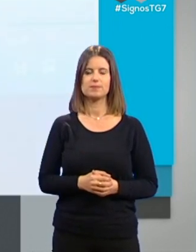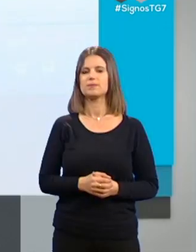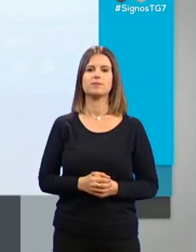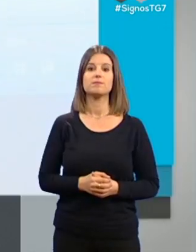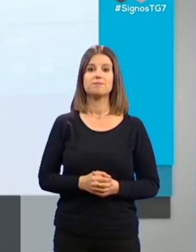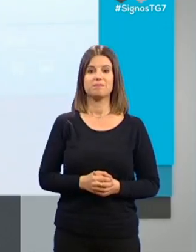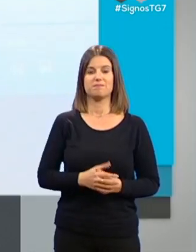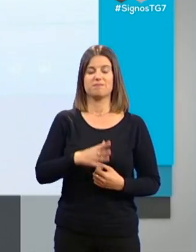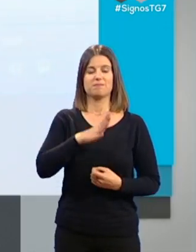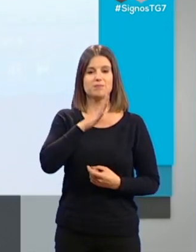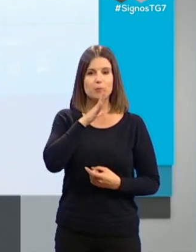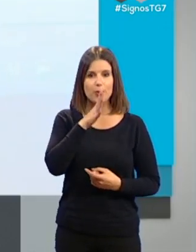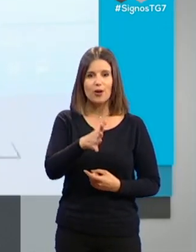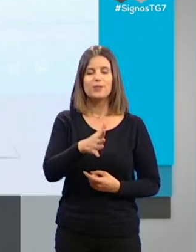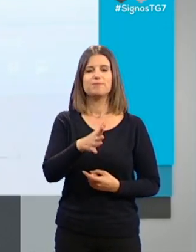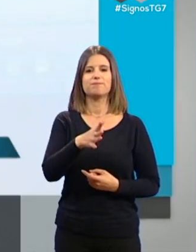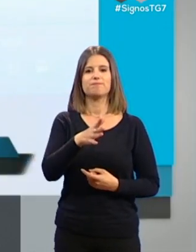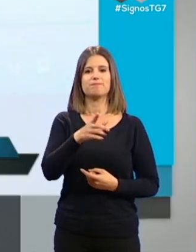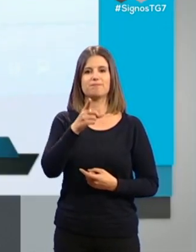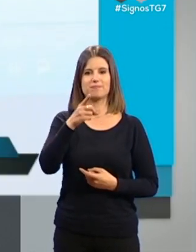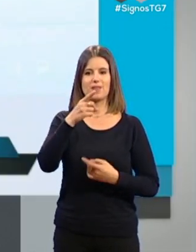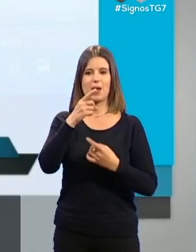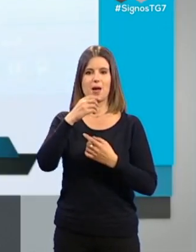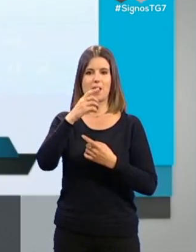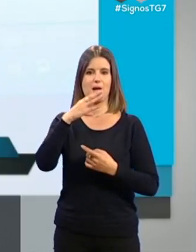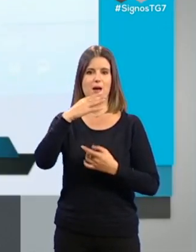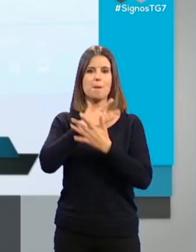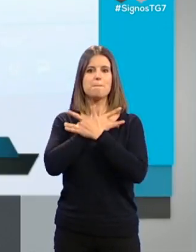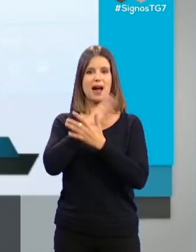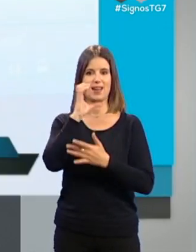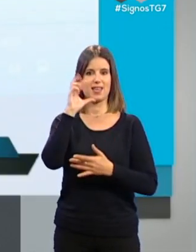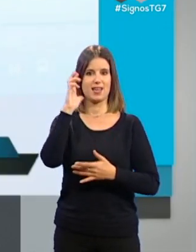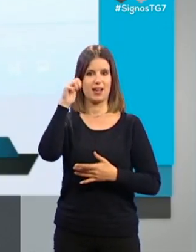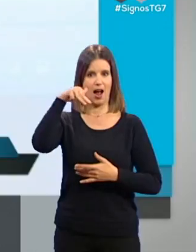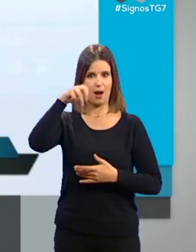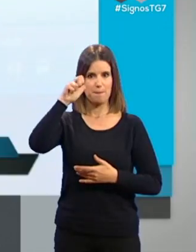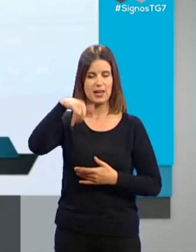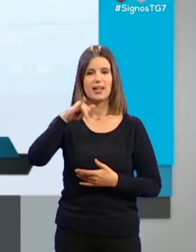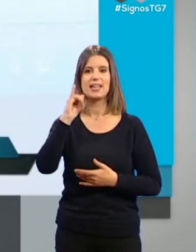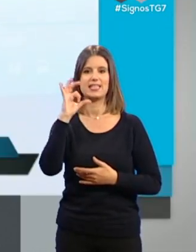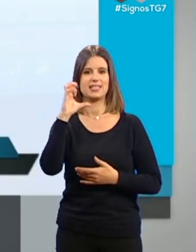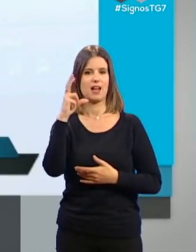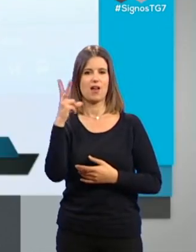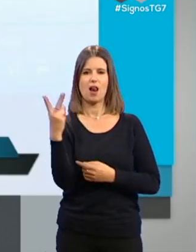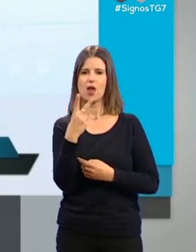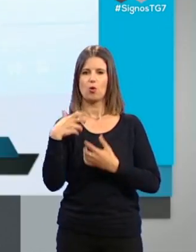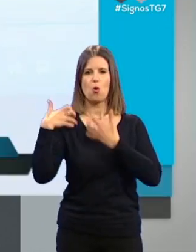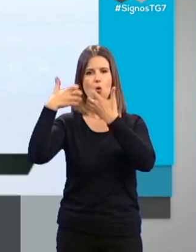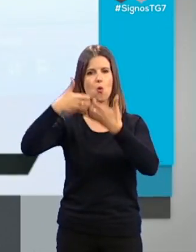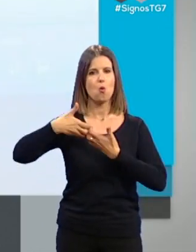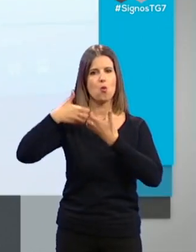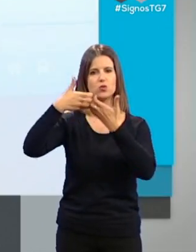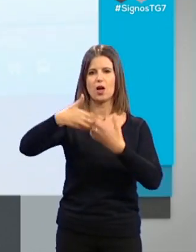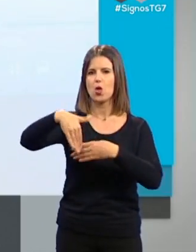Con el gesto, Mari Carmen, Isabel, luchadora en la calle,